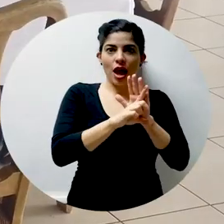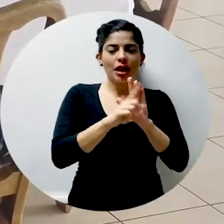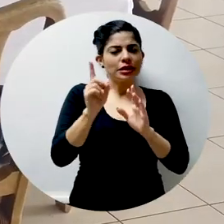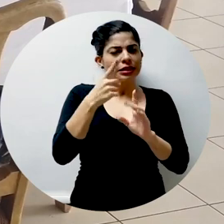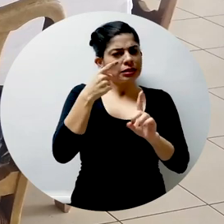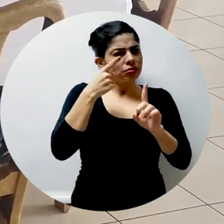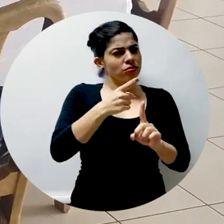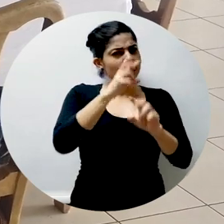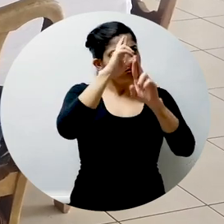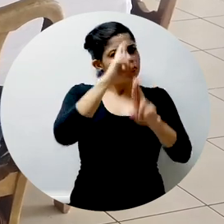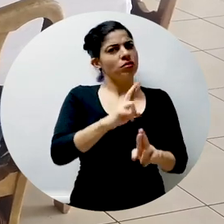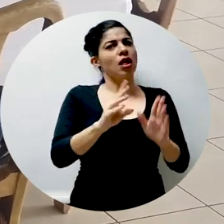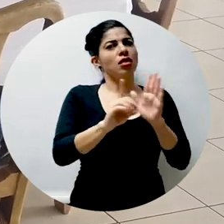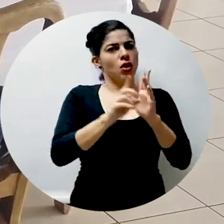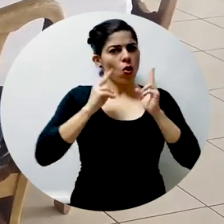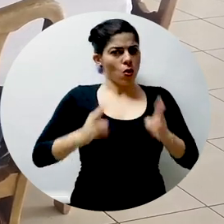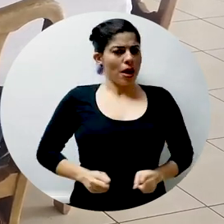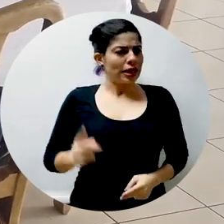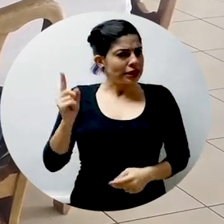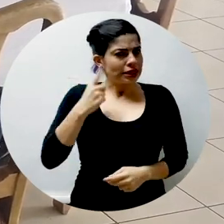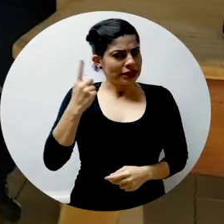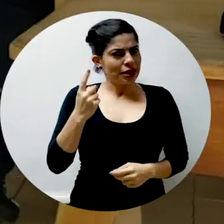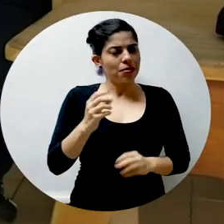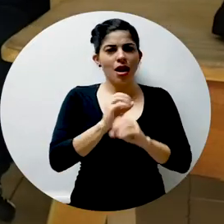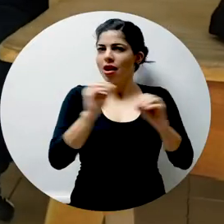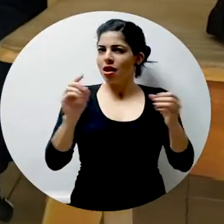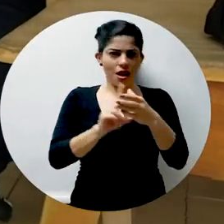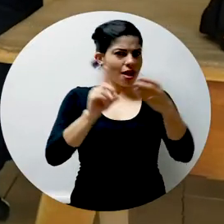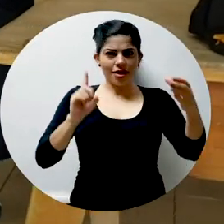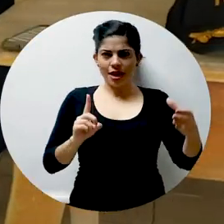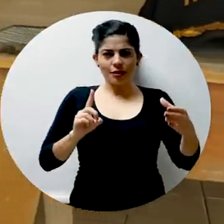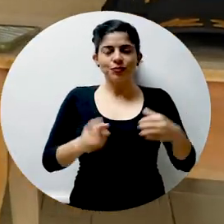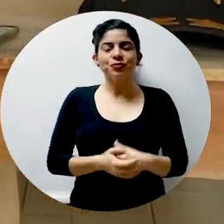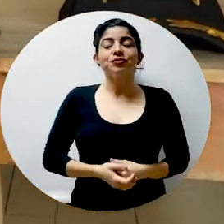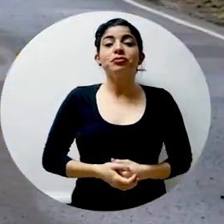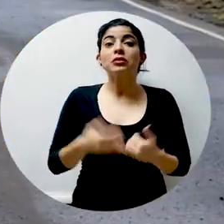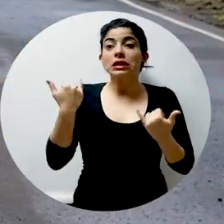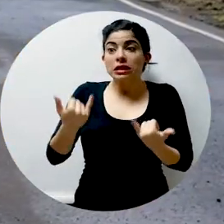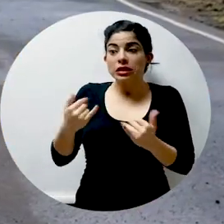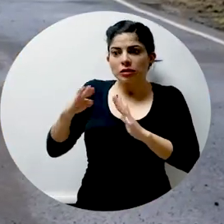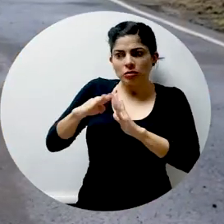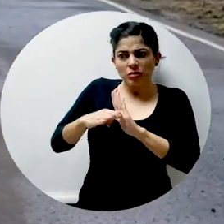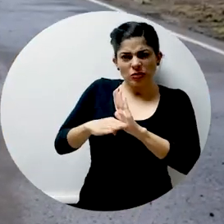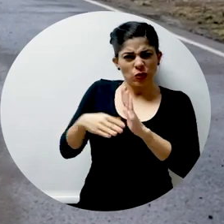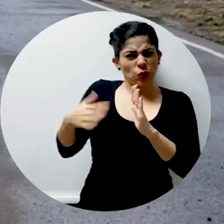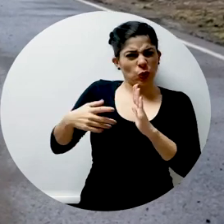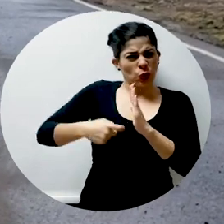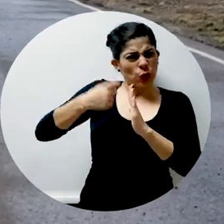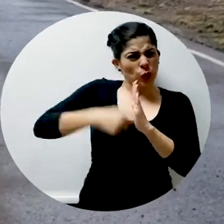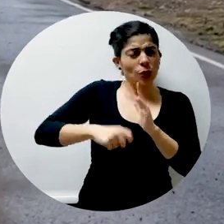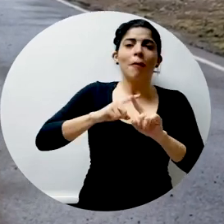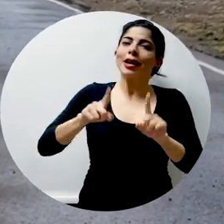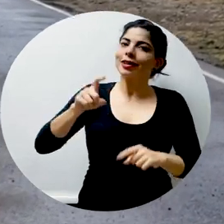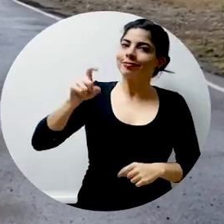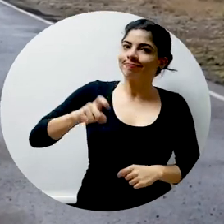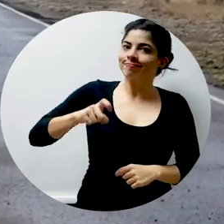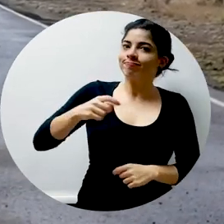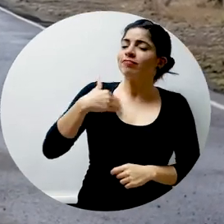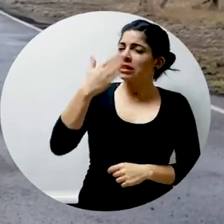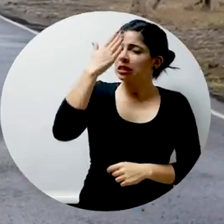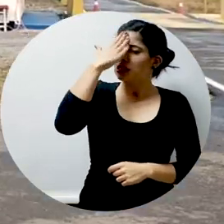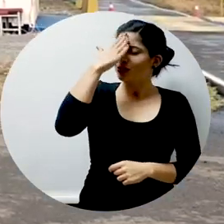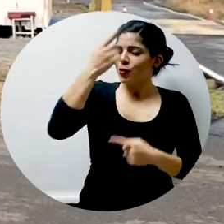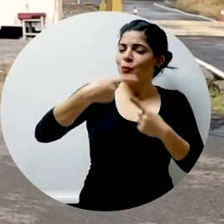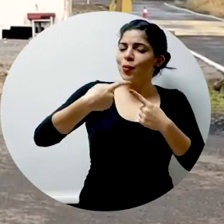siempre en el marco del respeto a los derechos humanos sin dejar a nadie atrás. Hemos tomado medidas drásticas, pero necesarias,